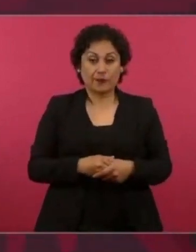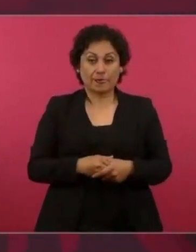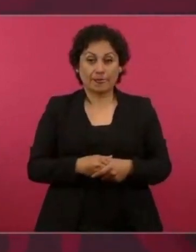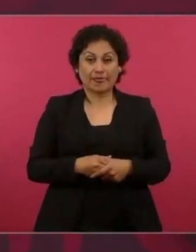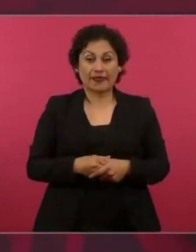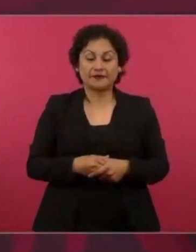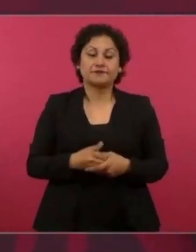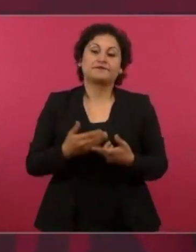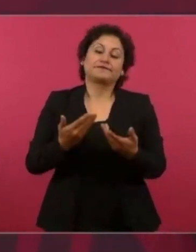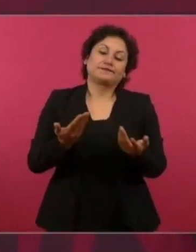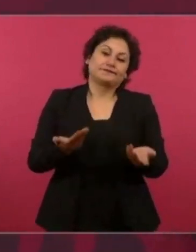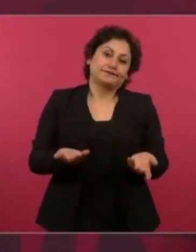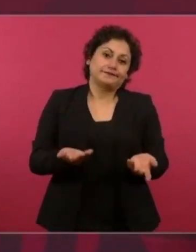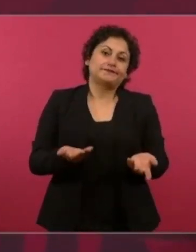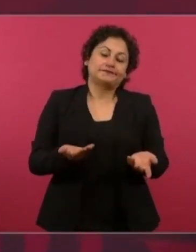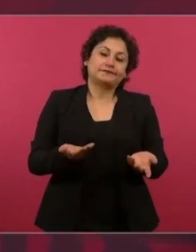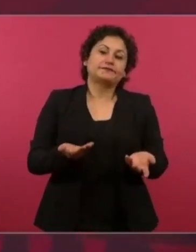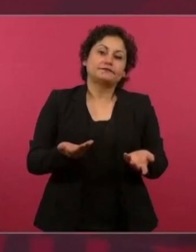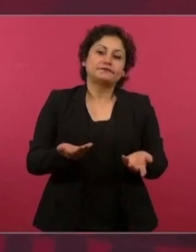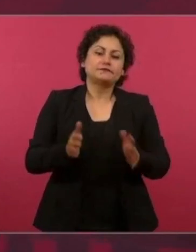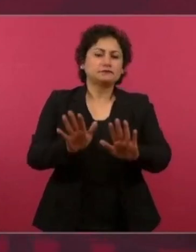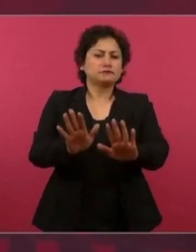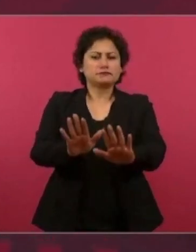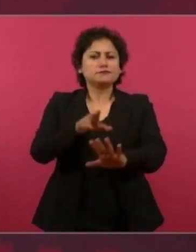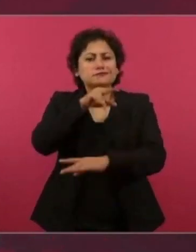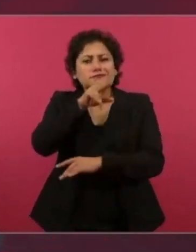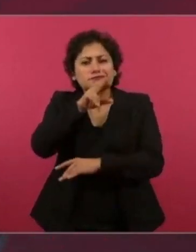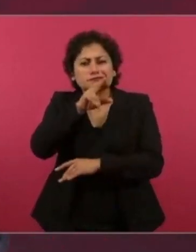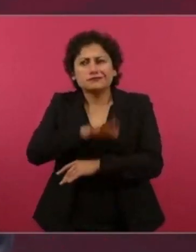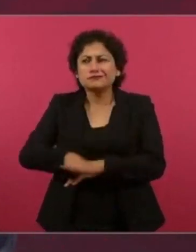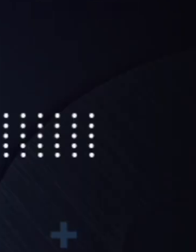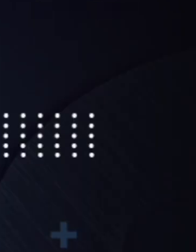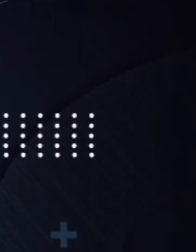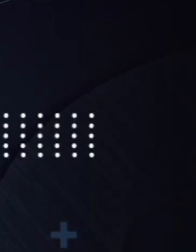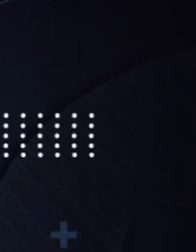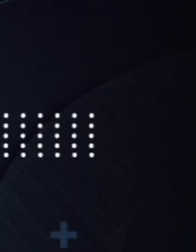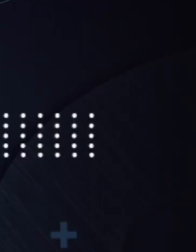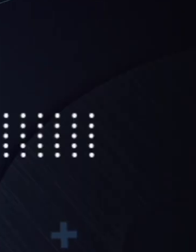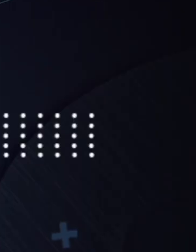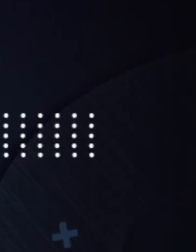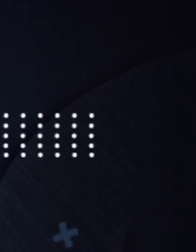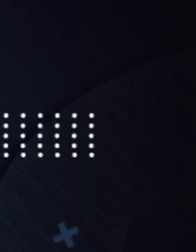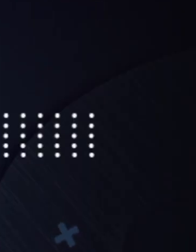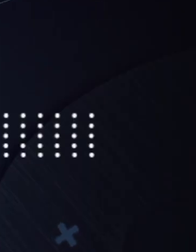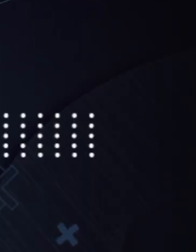Entonces, la gente va a decidir, ¿no?